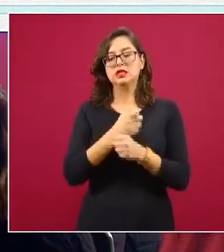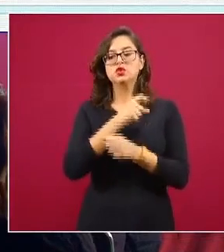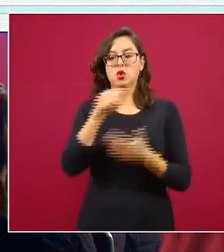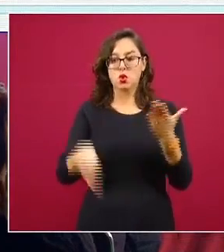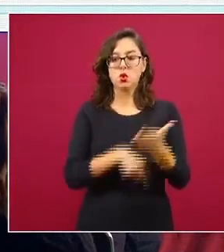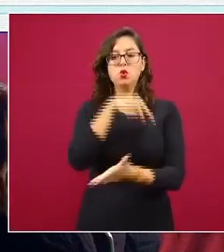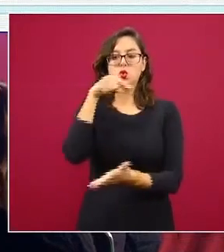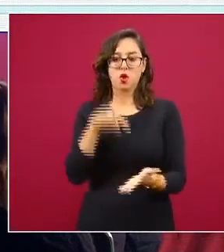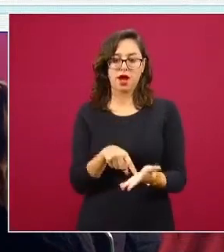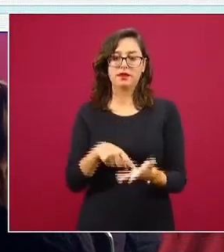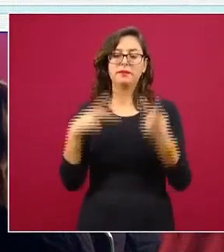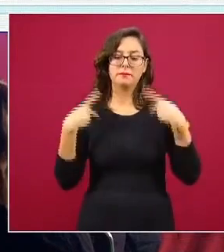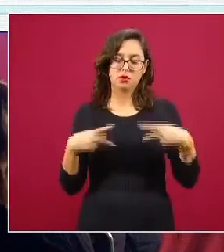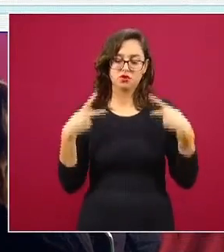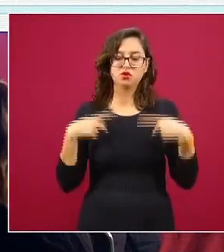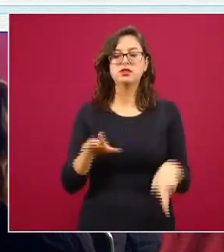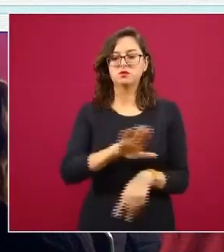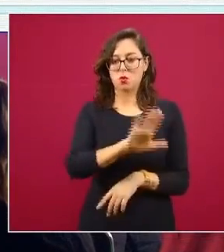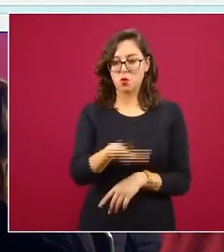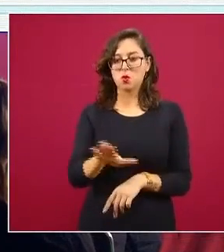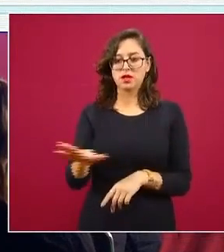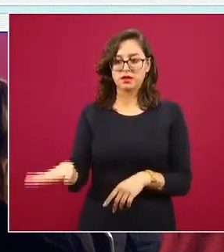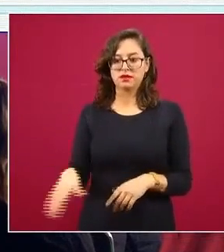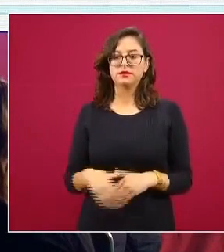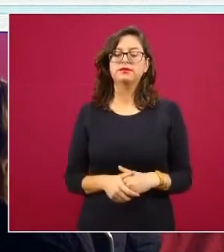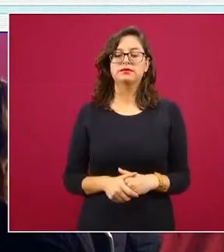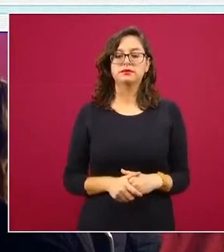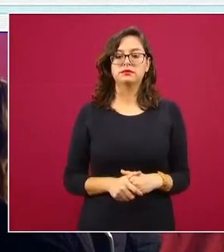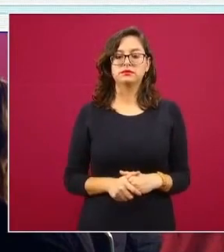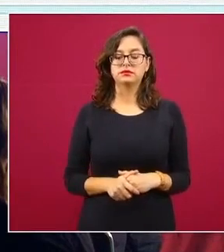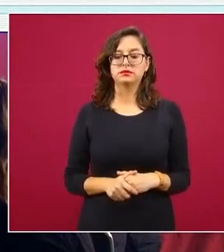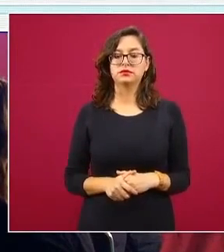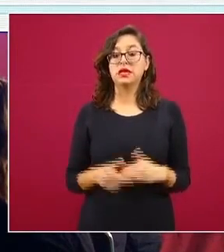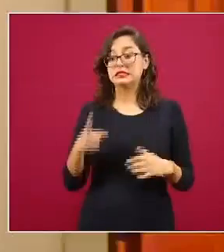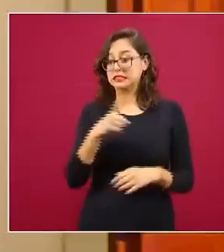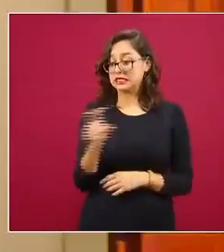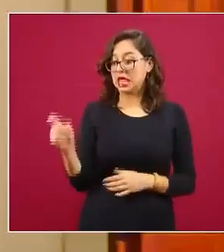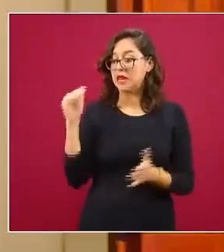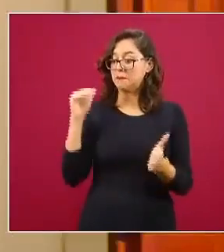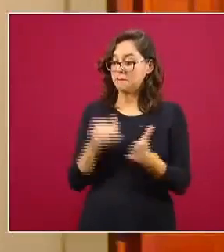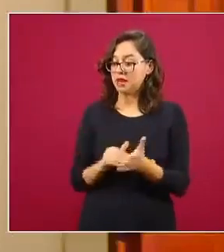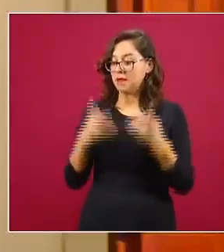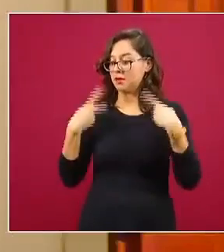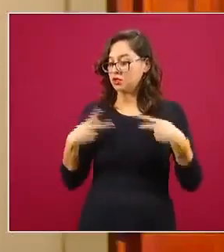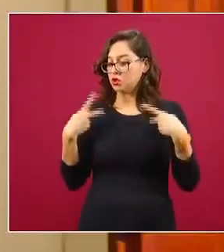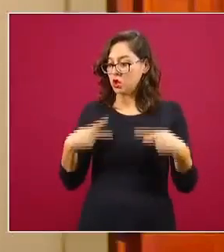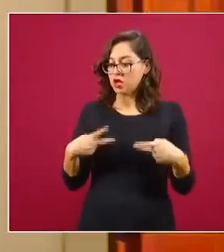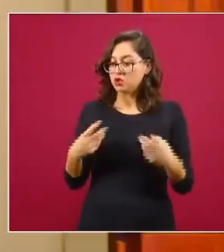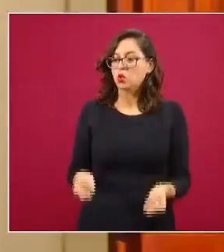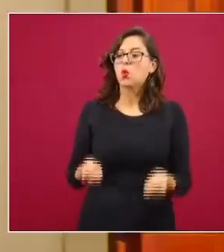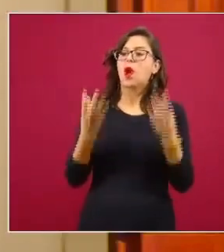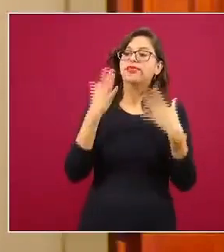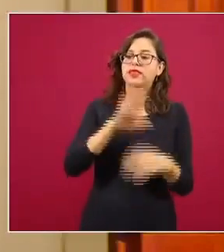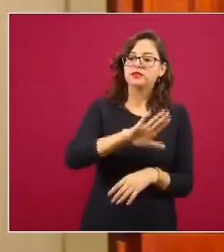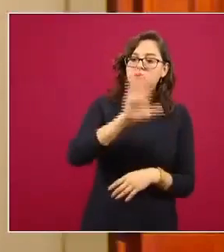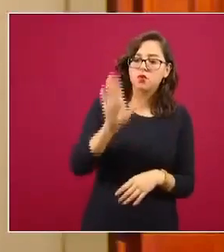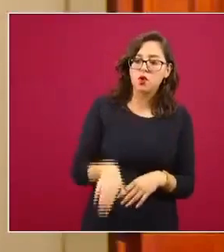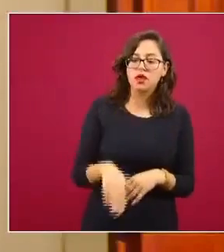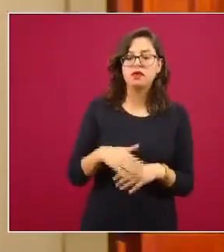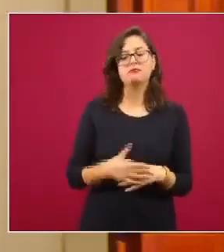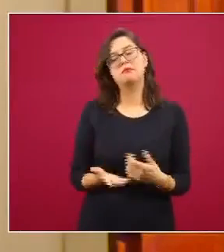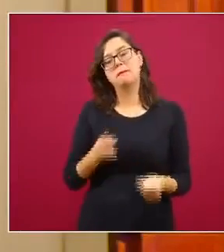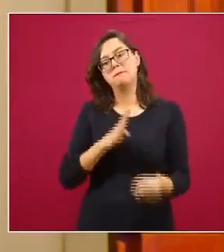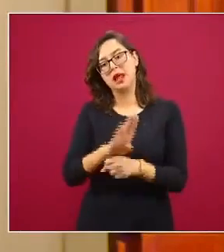lugar en tasas de mortalidad, en número de defunciones por cada 100 mil habitantes y por arriba de nosotros se encuentran